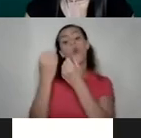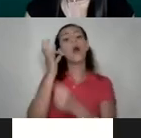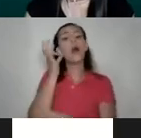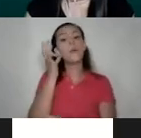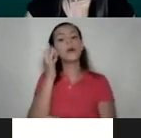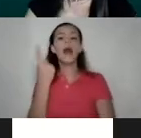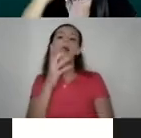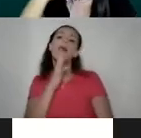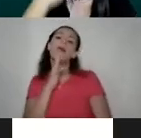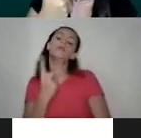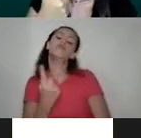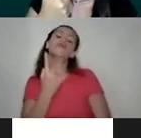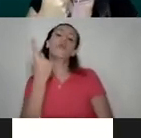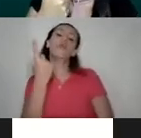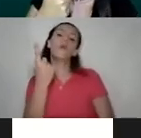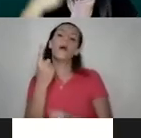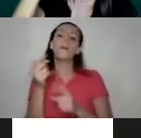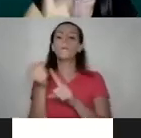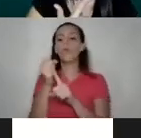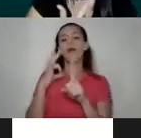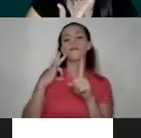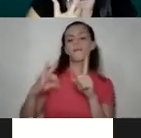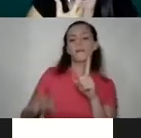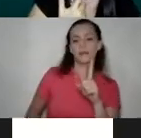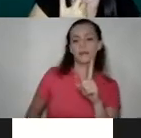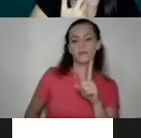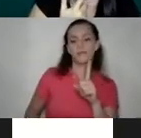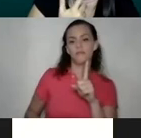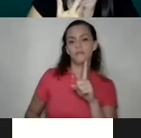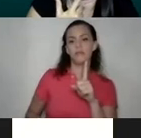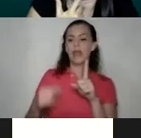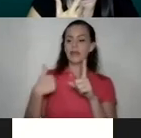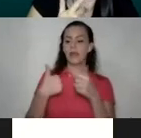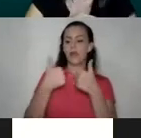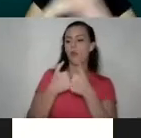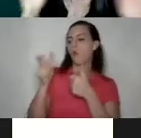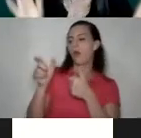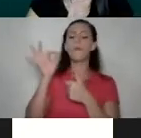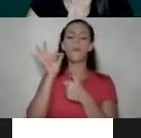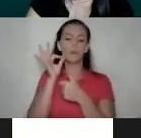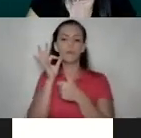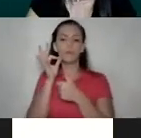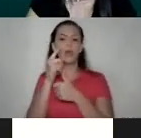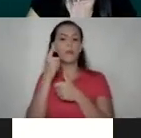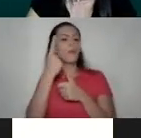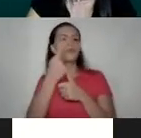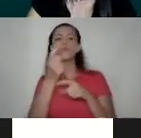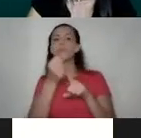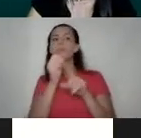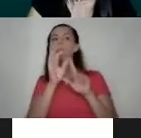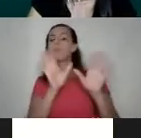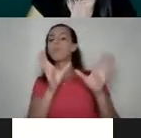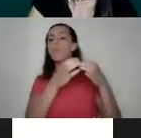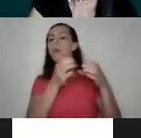referimos únicamente a violencia física que perpetra la pareja de esa mujer. Y pensamos que eso es todo lo que caracteriza la